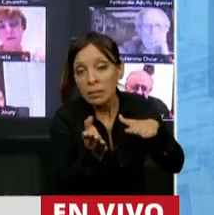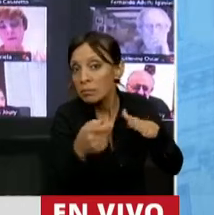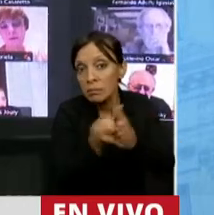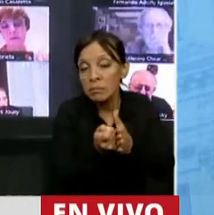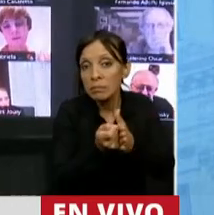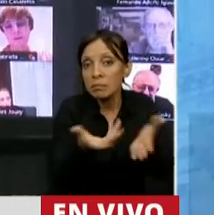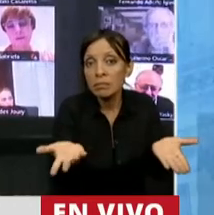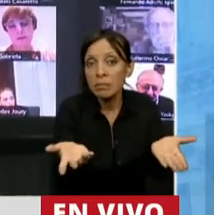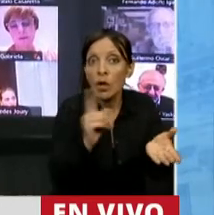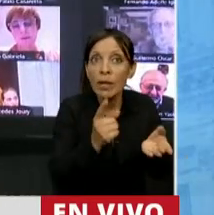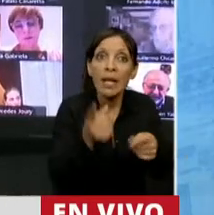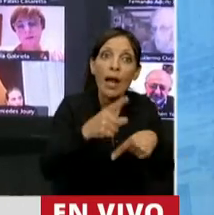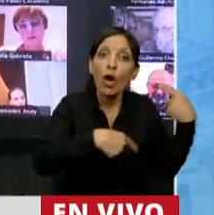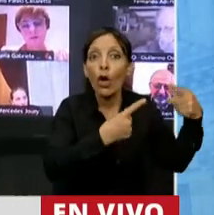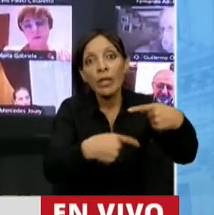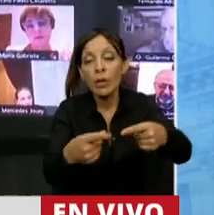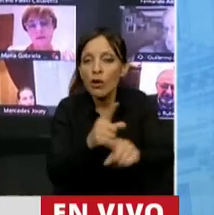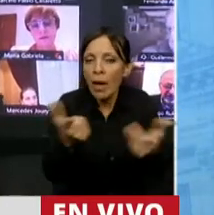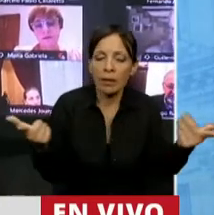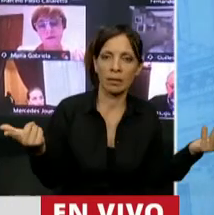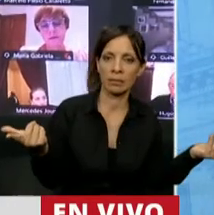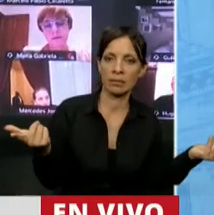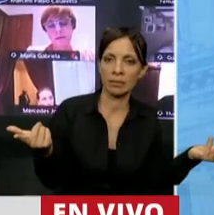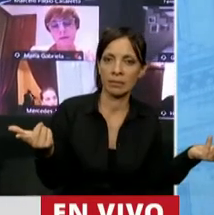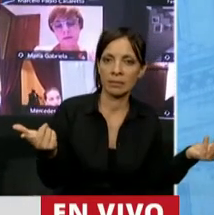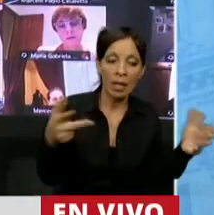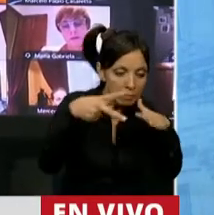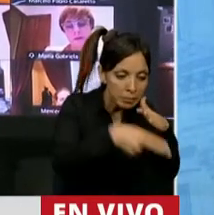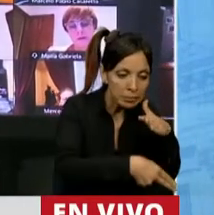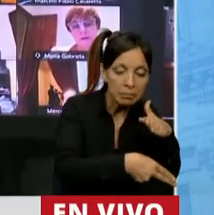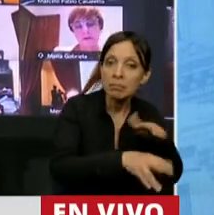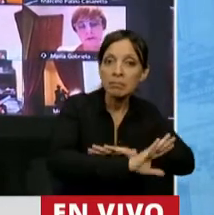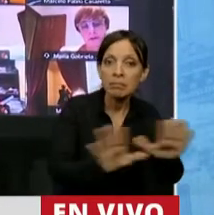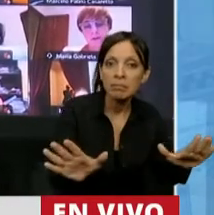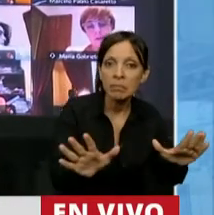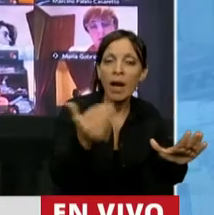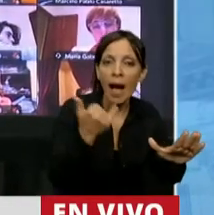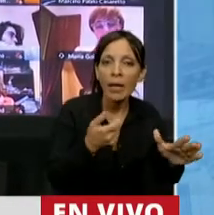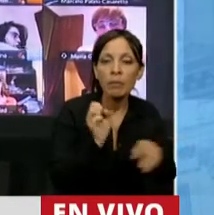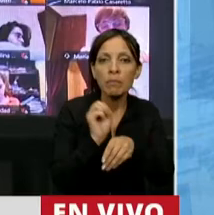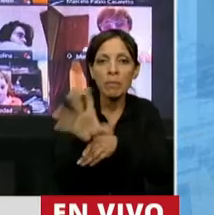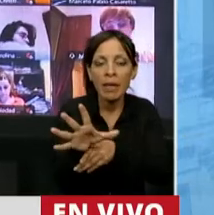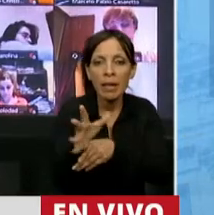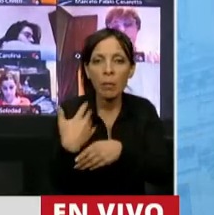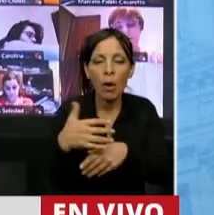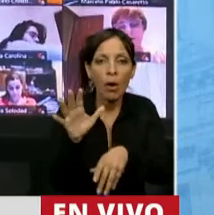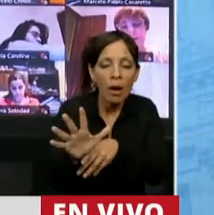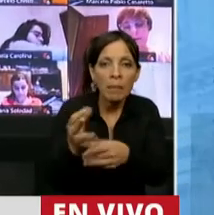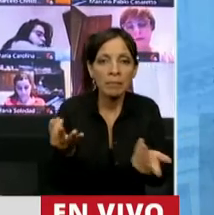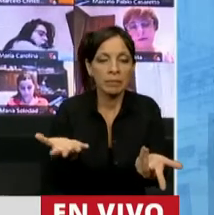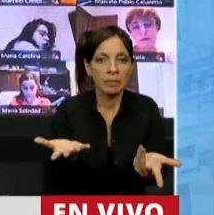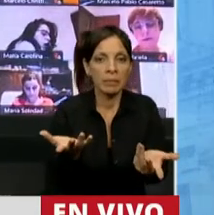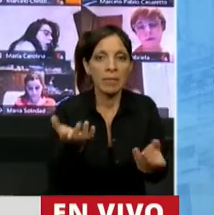paga después, no es la continuación. No, señor. Se corta el servicio, tiene una intimación. La falta de